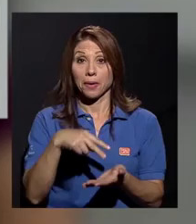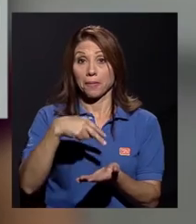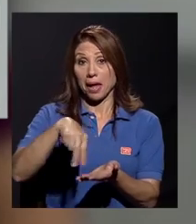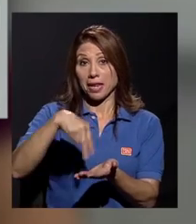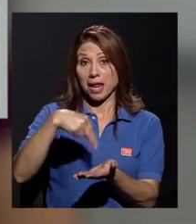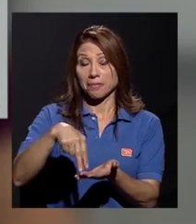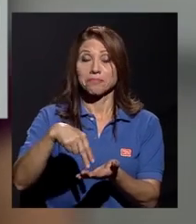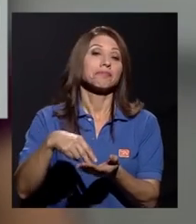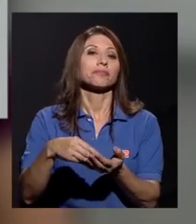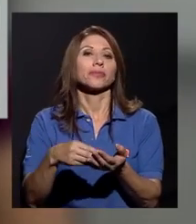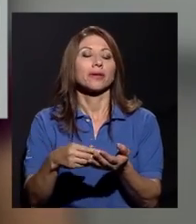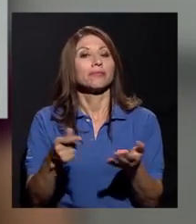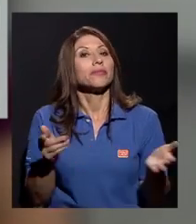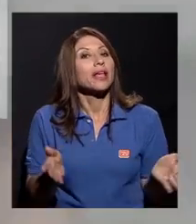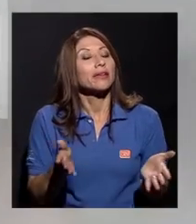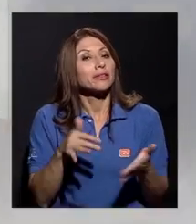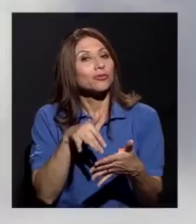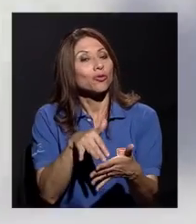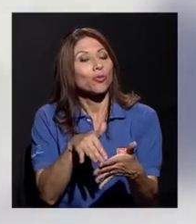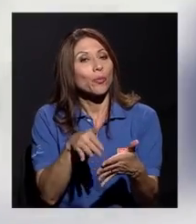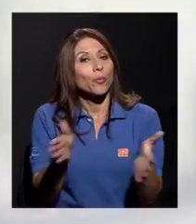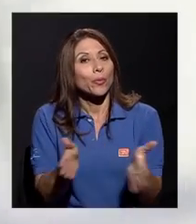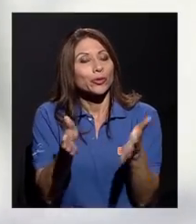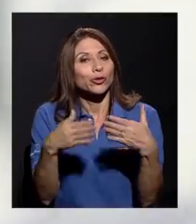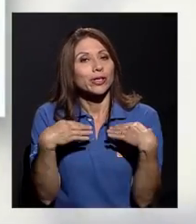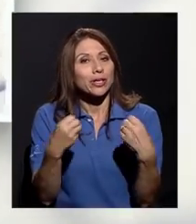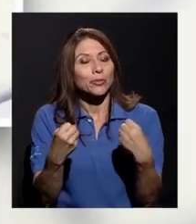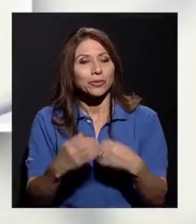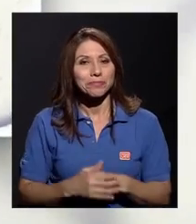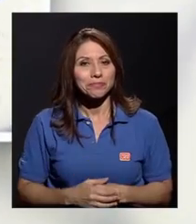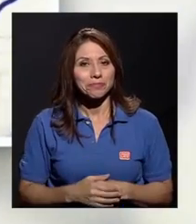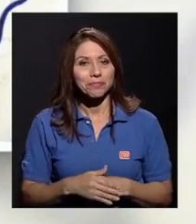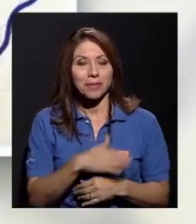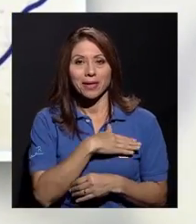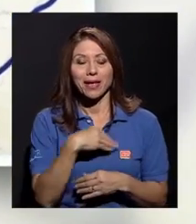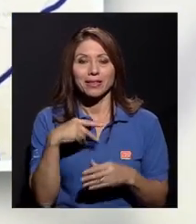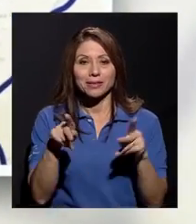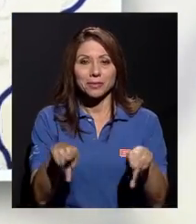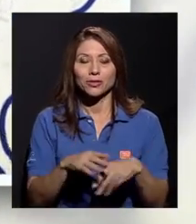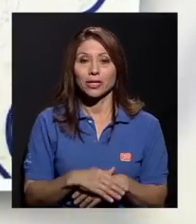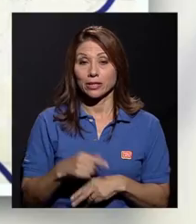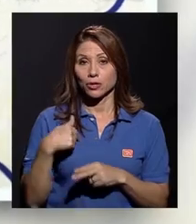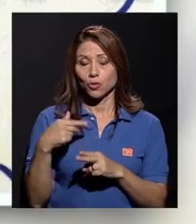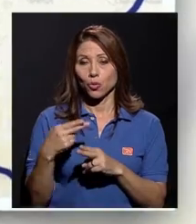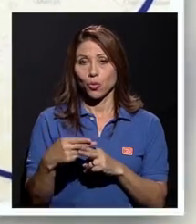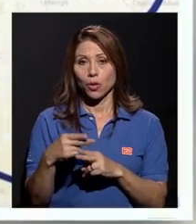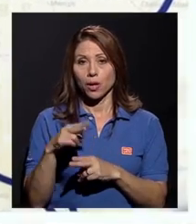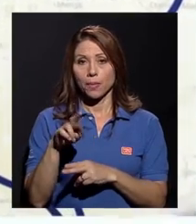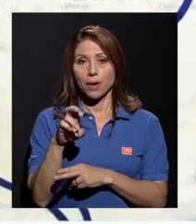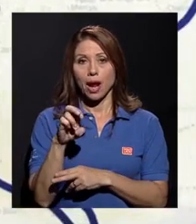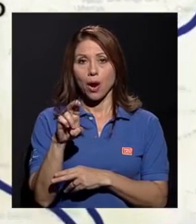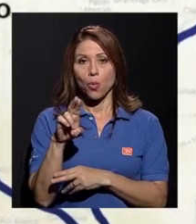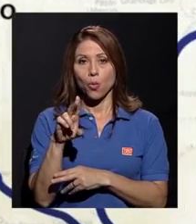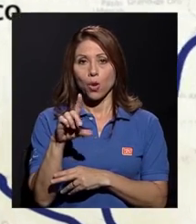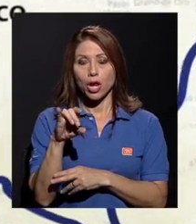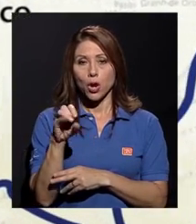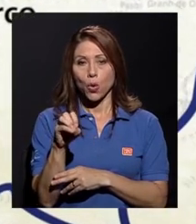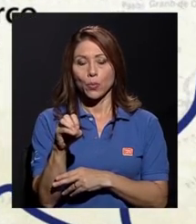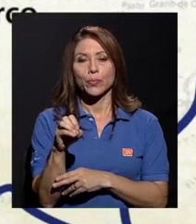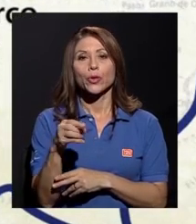estudio promoción de la salud, me encanta ayudar a las personas. Bueno, yo soy Braulio, vengo de